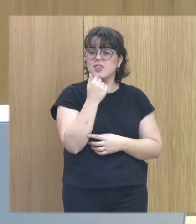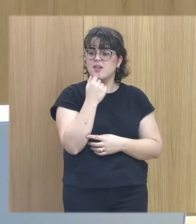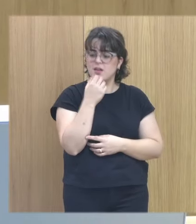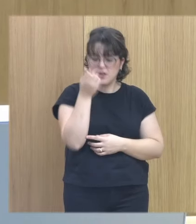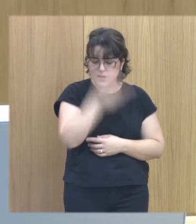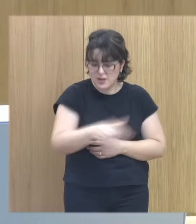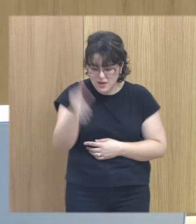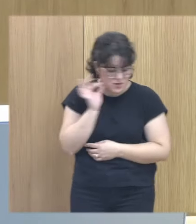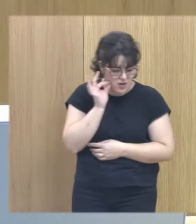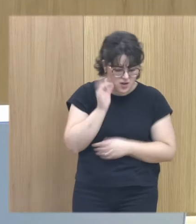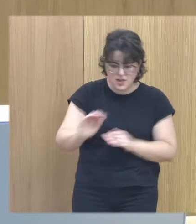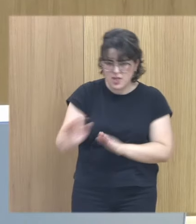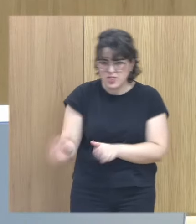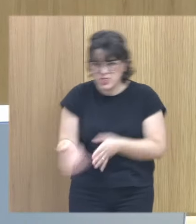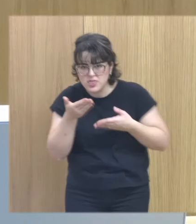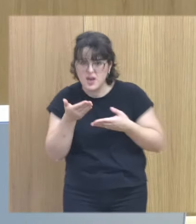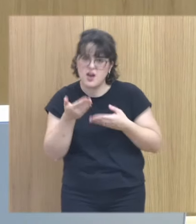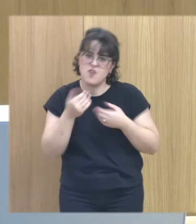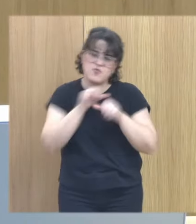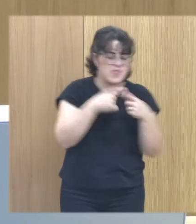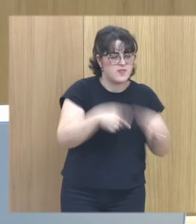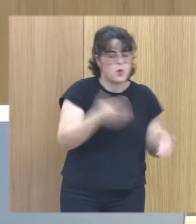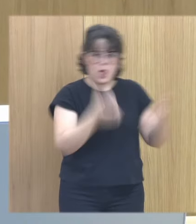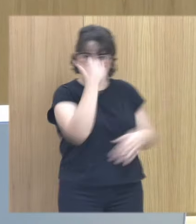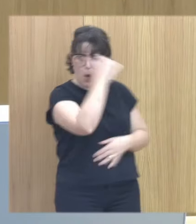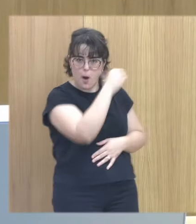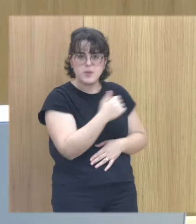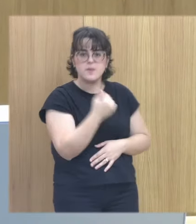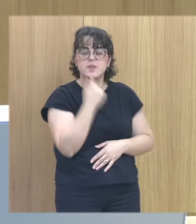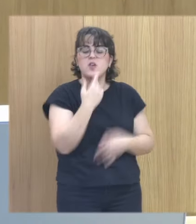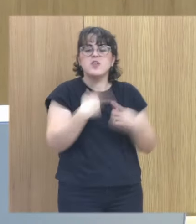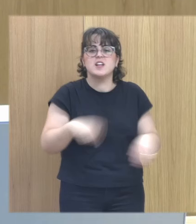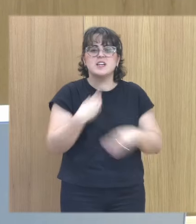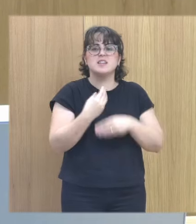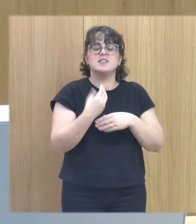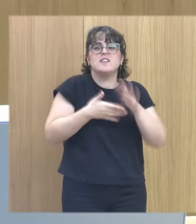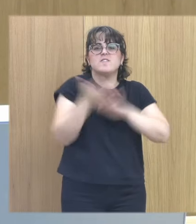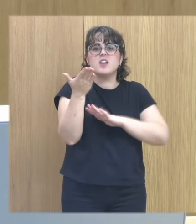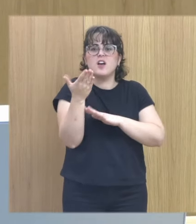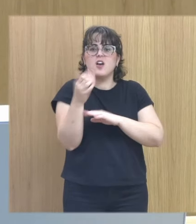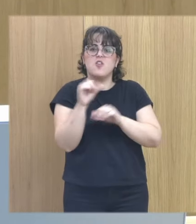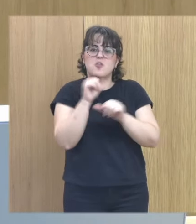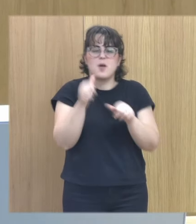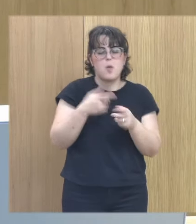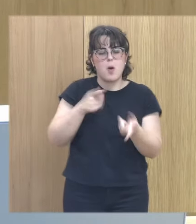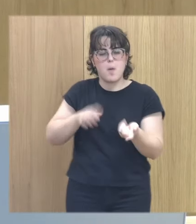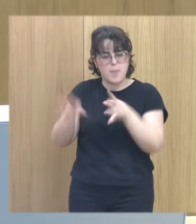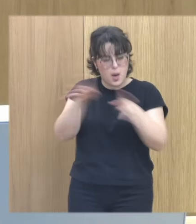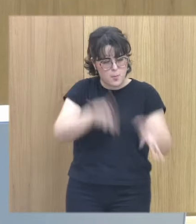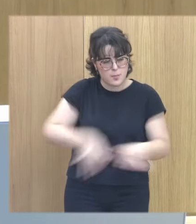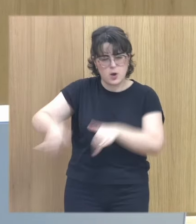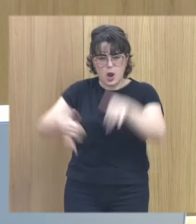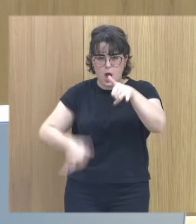y a las niñas es diferente entonces cuando digo diferente me refiero a lo hacen mucho más de forma manipuladora mucho más de